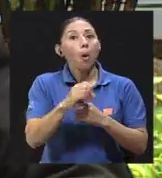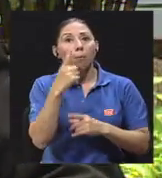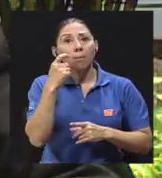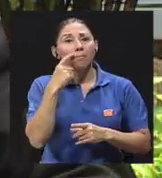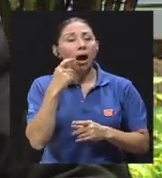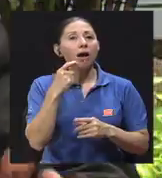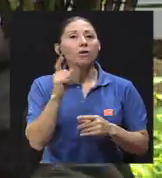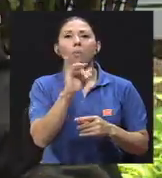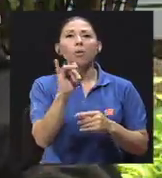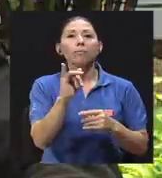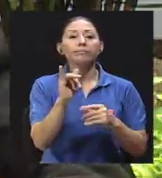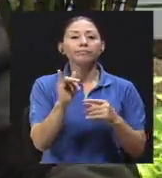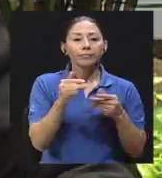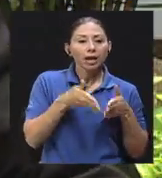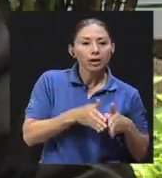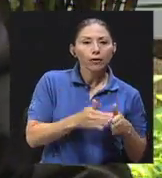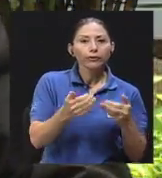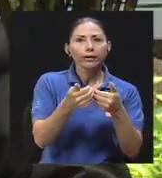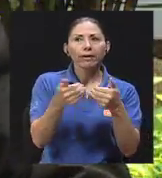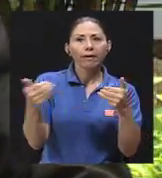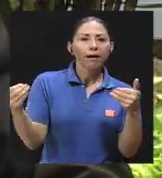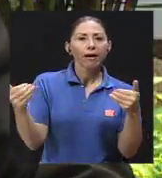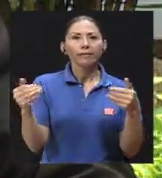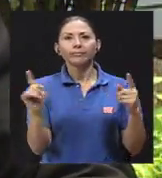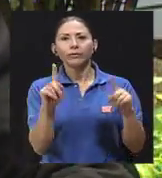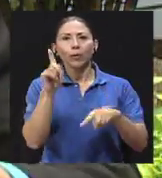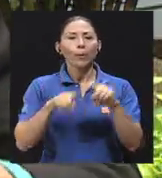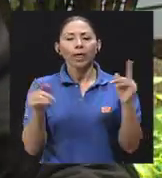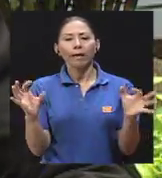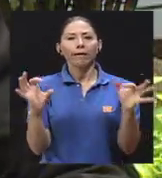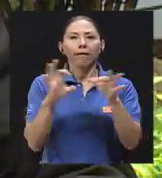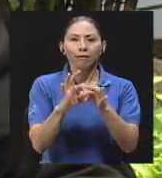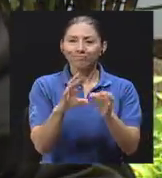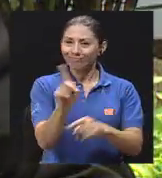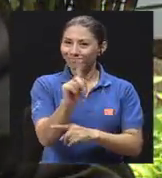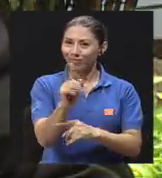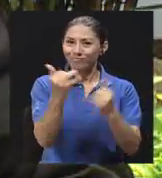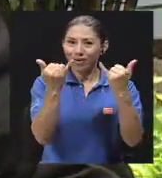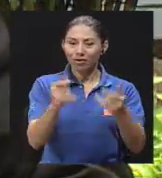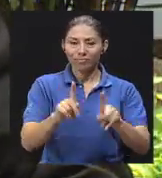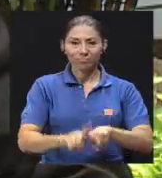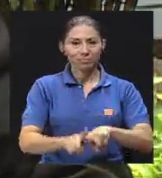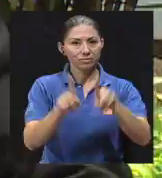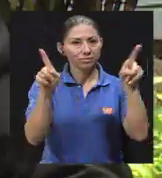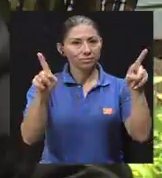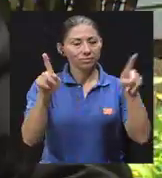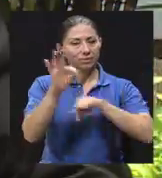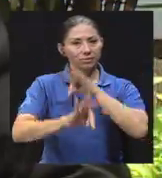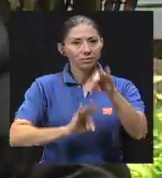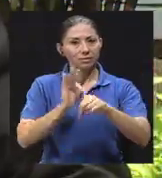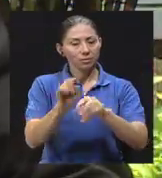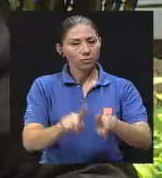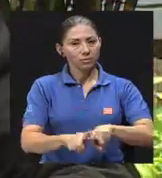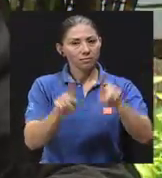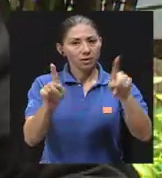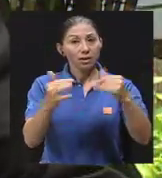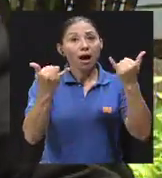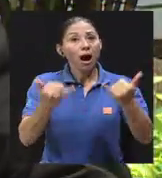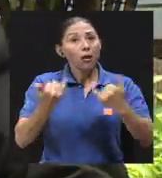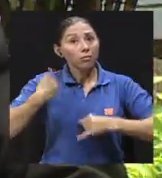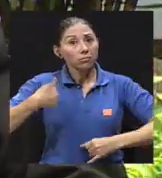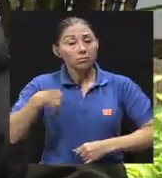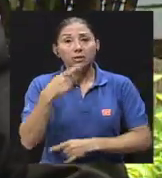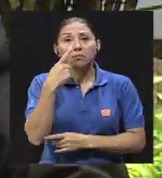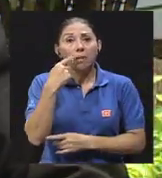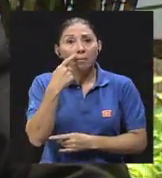toquen, lejitos, sino que es otro tipo de hombre. Ahora nos encontramos papás muy